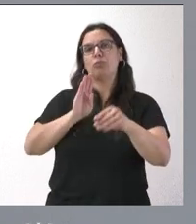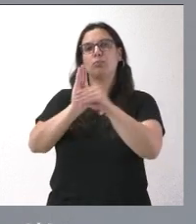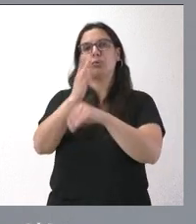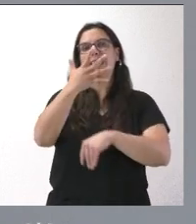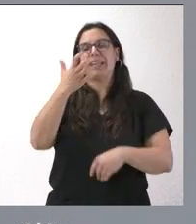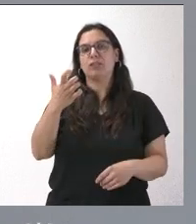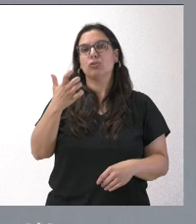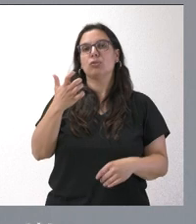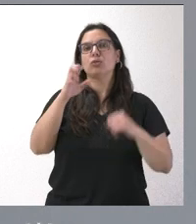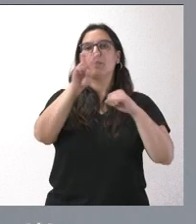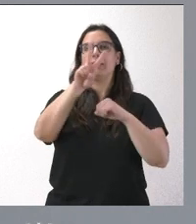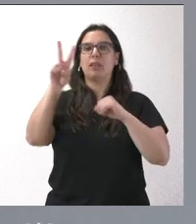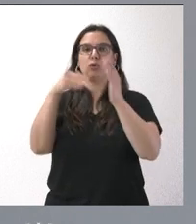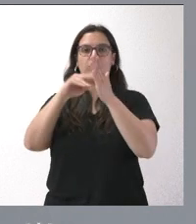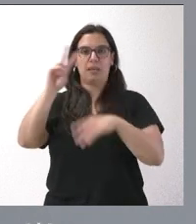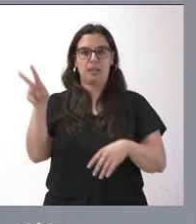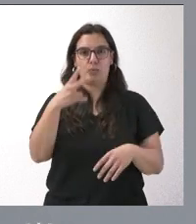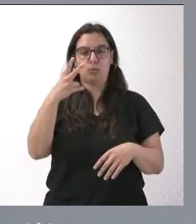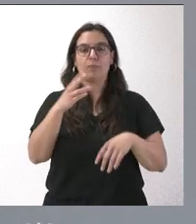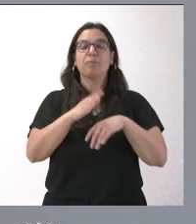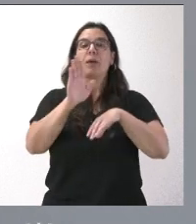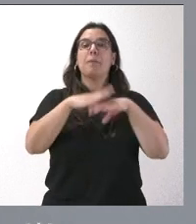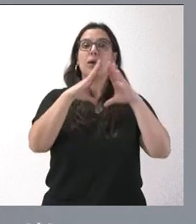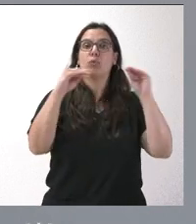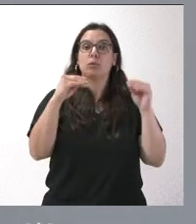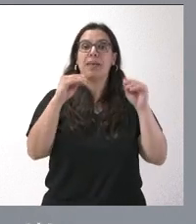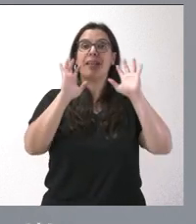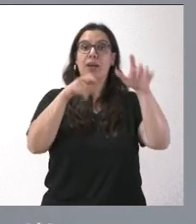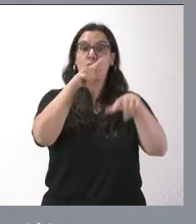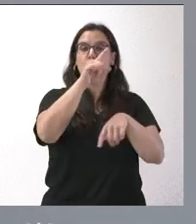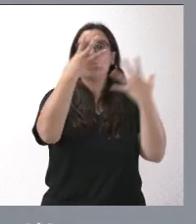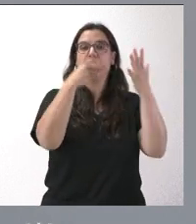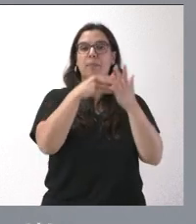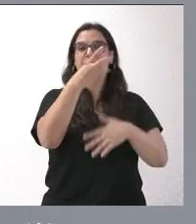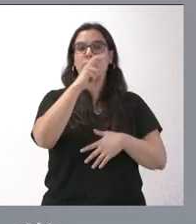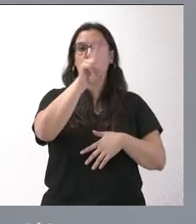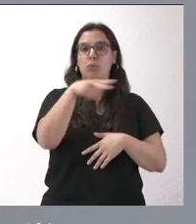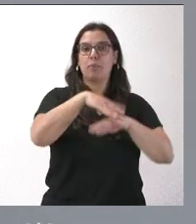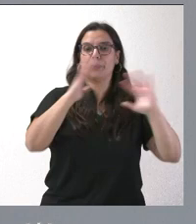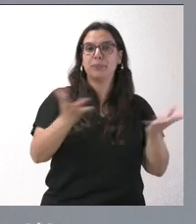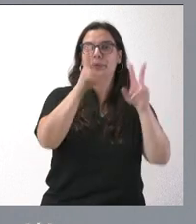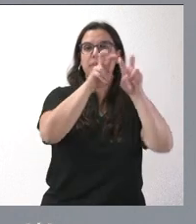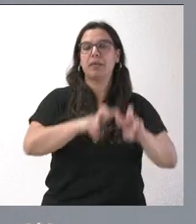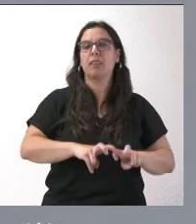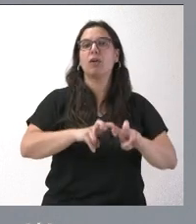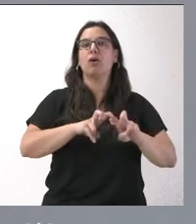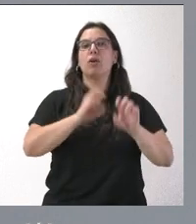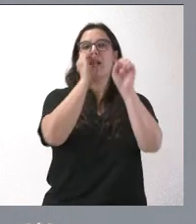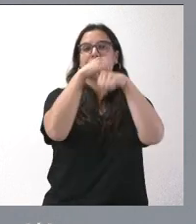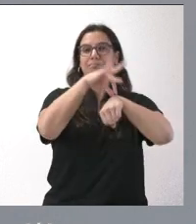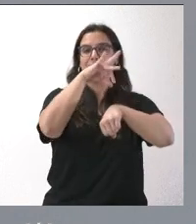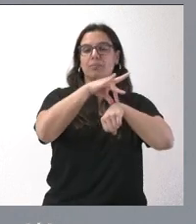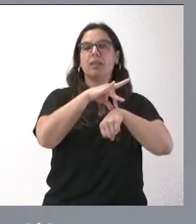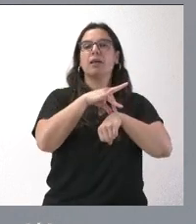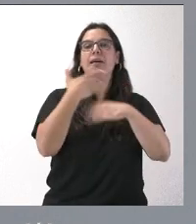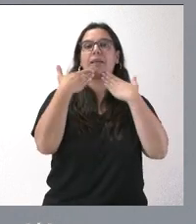522.000 euros. Para la Universidad de León, 9.300 euros para potenciar la investigación biomédica, con